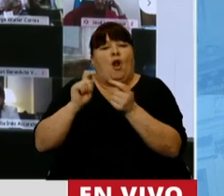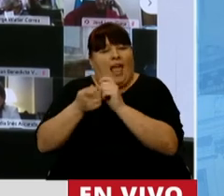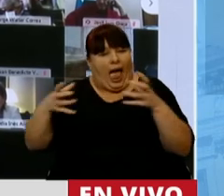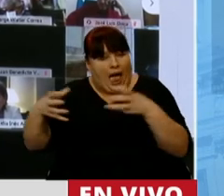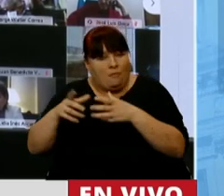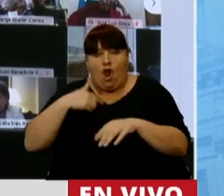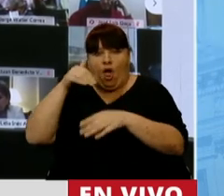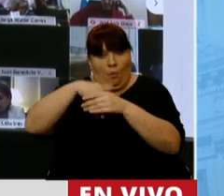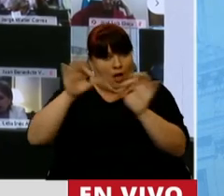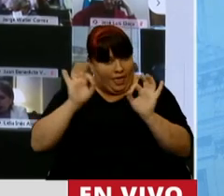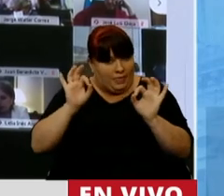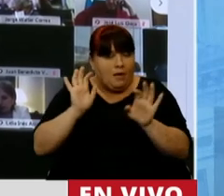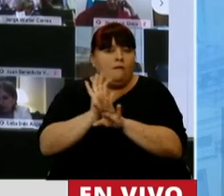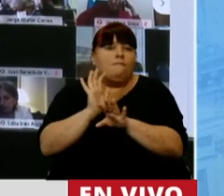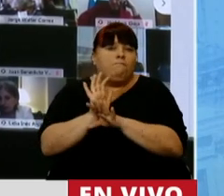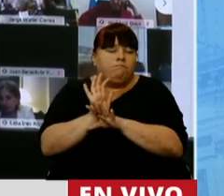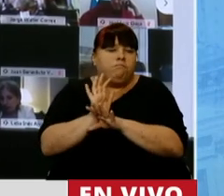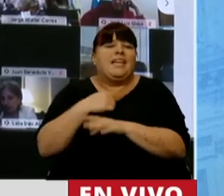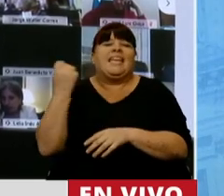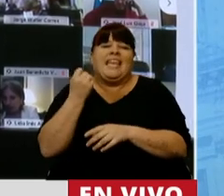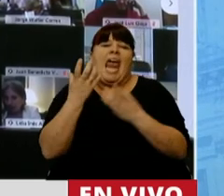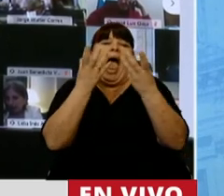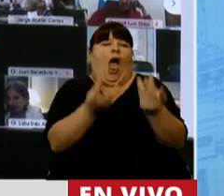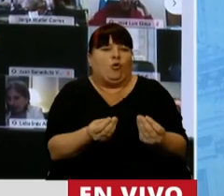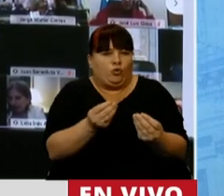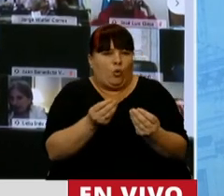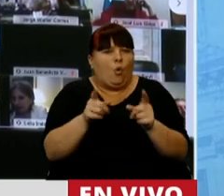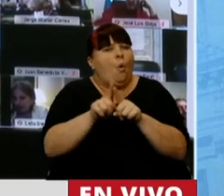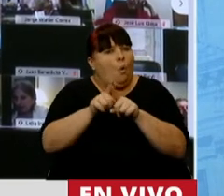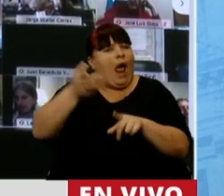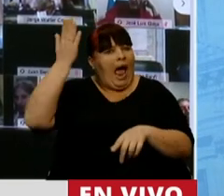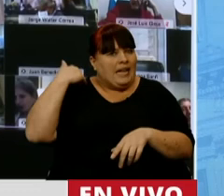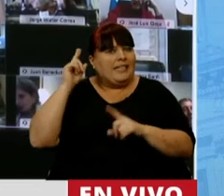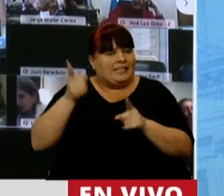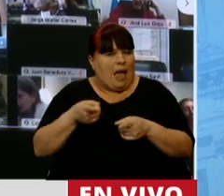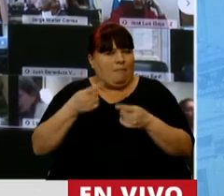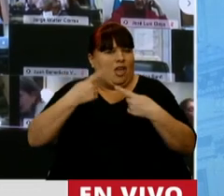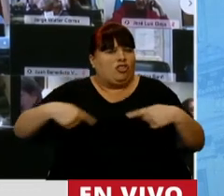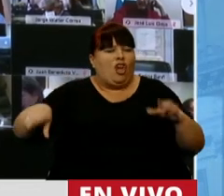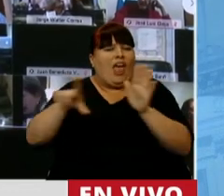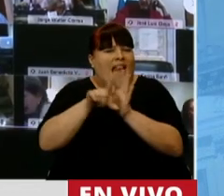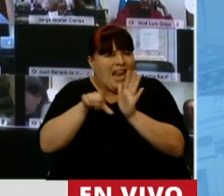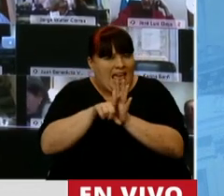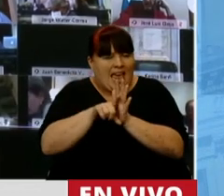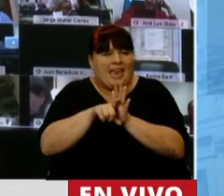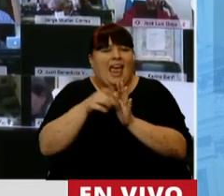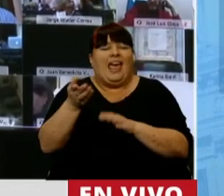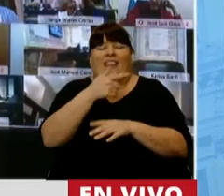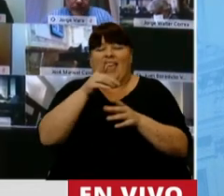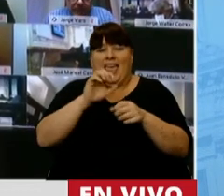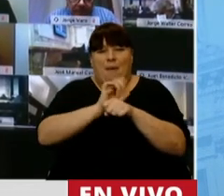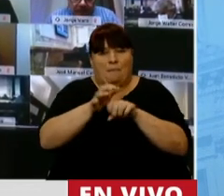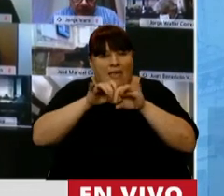con esta abstención, estamos pretendiendo colaborar, como lo hemos hecho en el tratamiento de todas las leyes de esta pandemia,